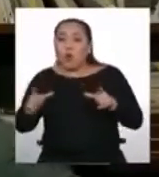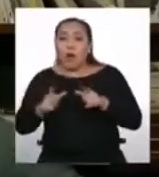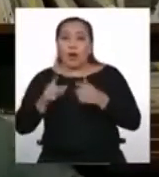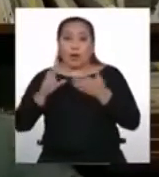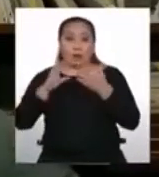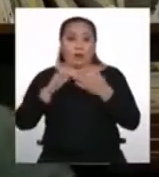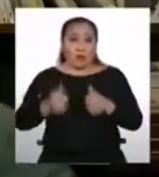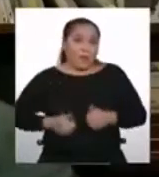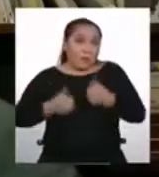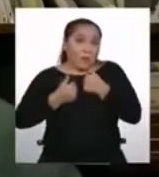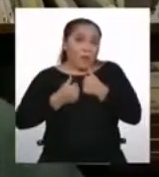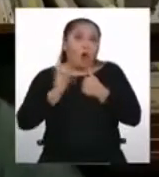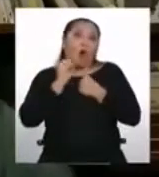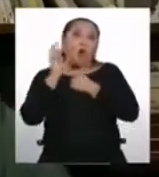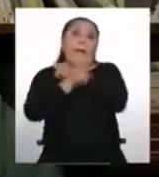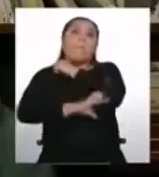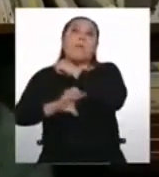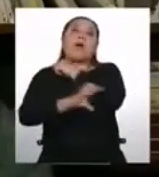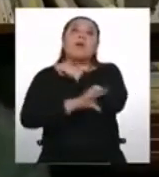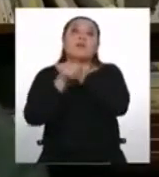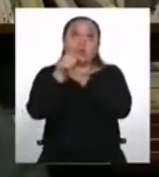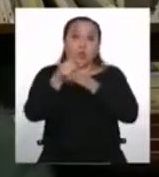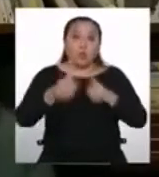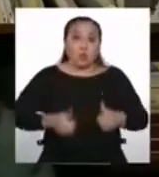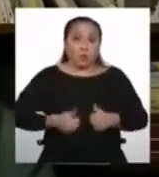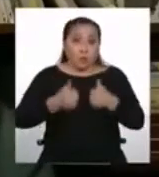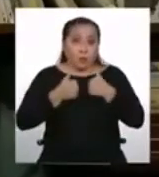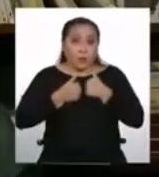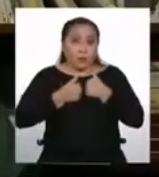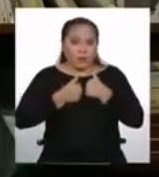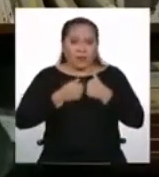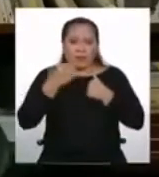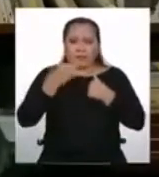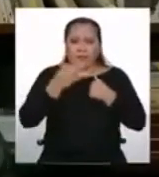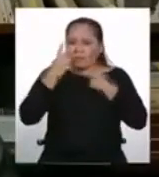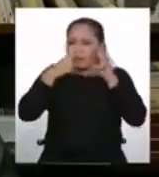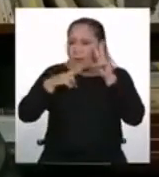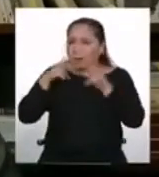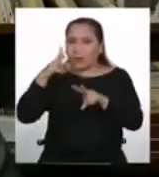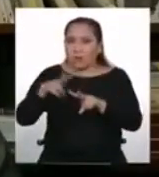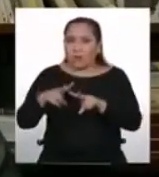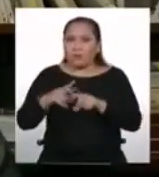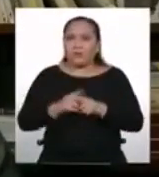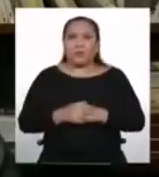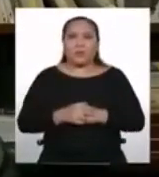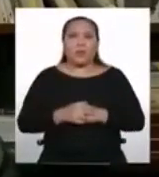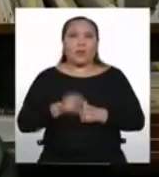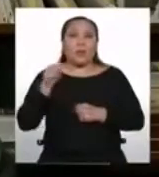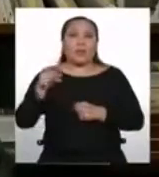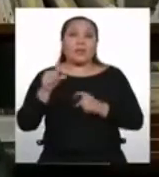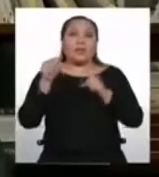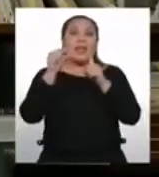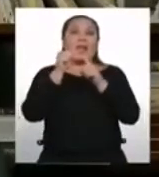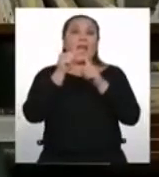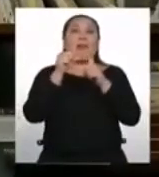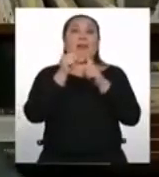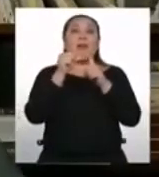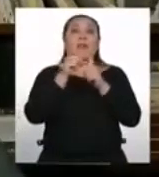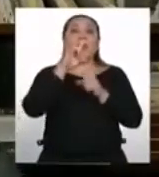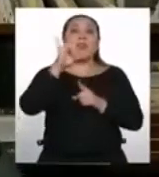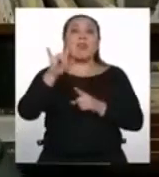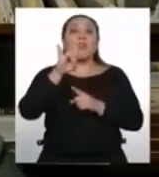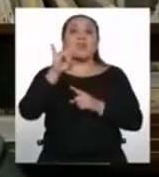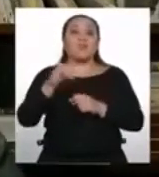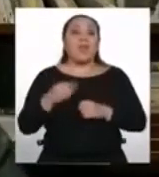país incluso, siempre vemos que no siempre la palabra con la que se nombra el lugar donde